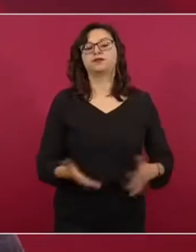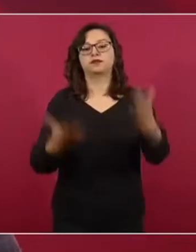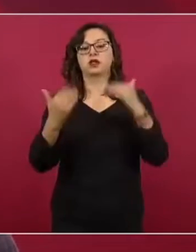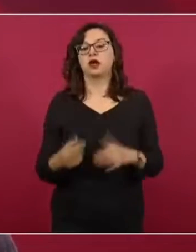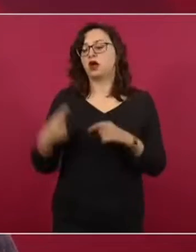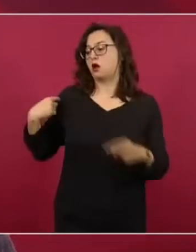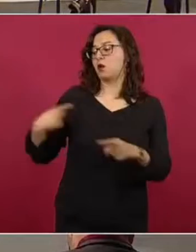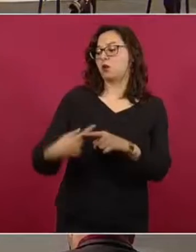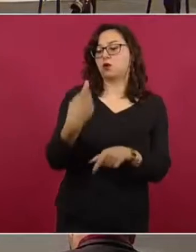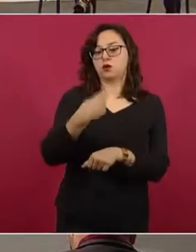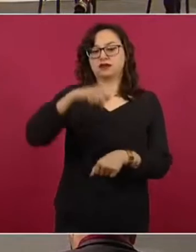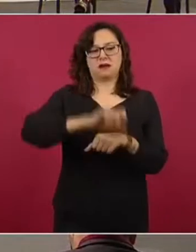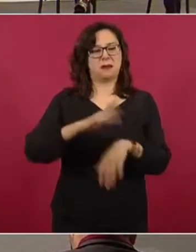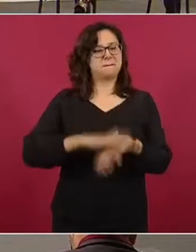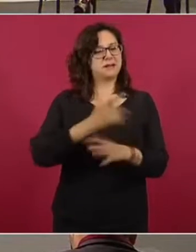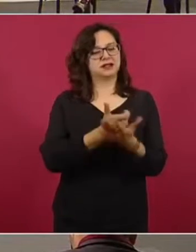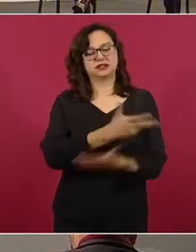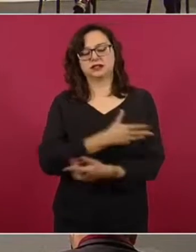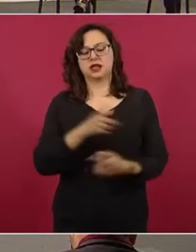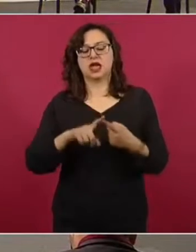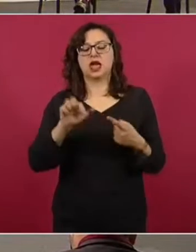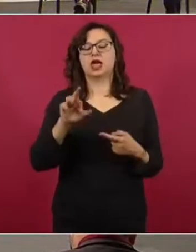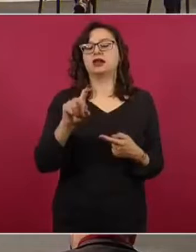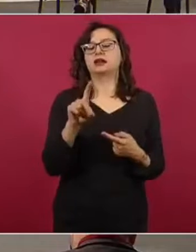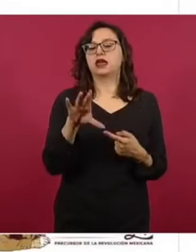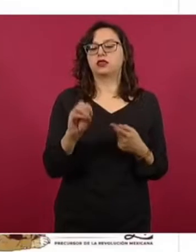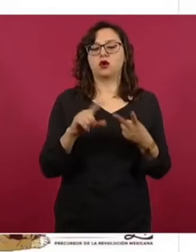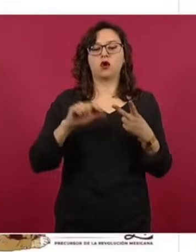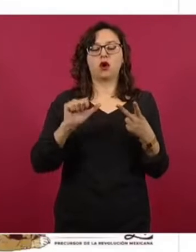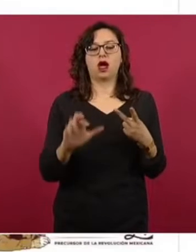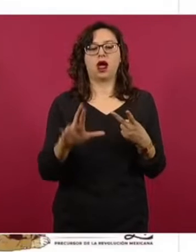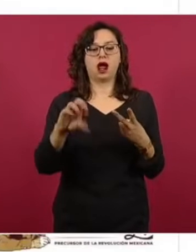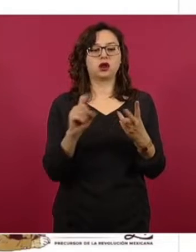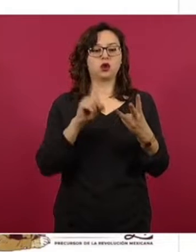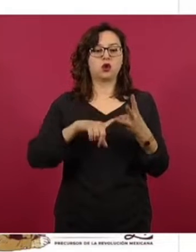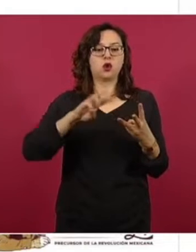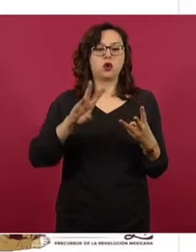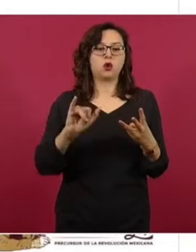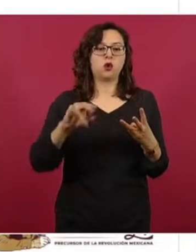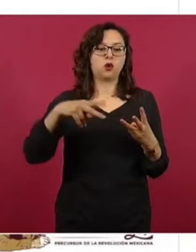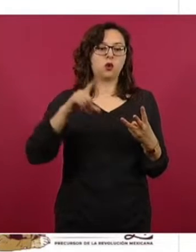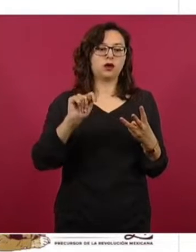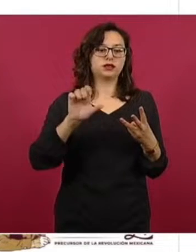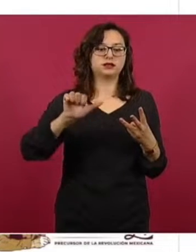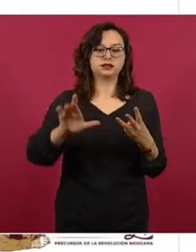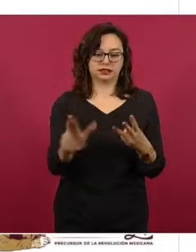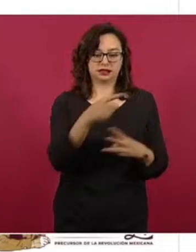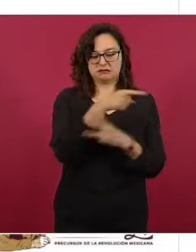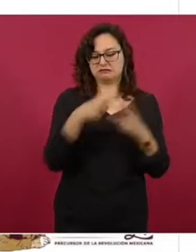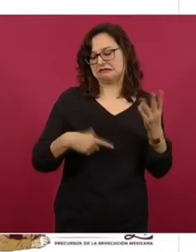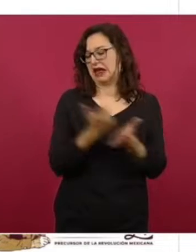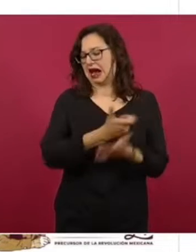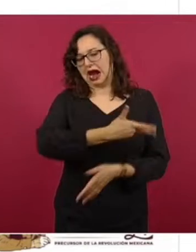semana pasada, Redco, Arco y Winstar, y las tres que fueron aliadas de los consumidores la semana